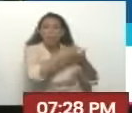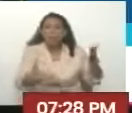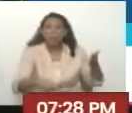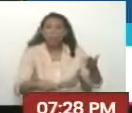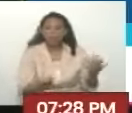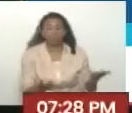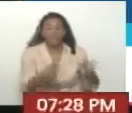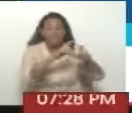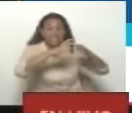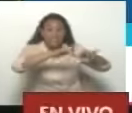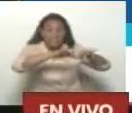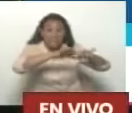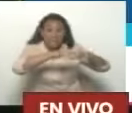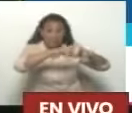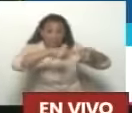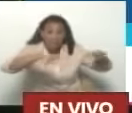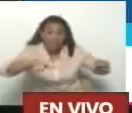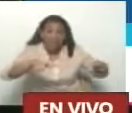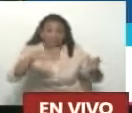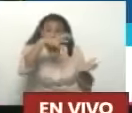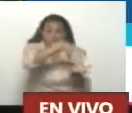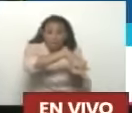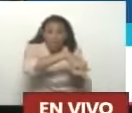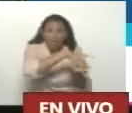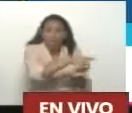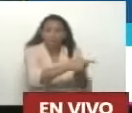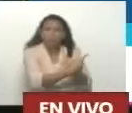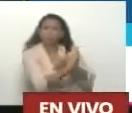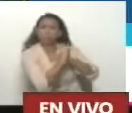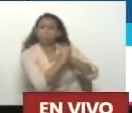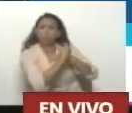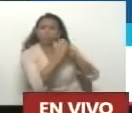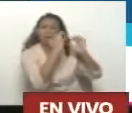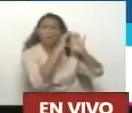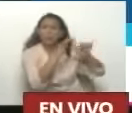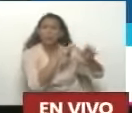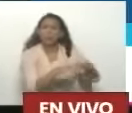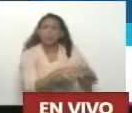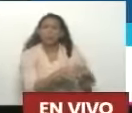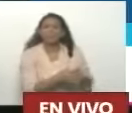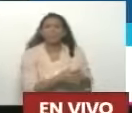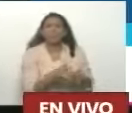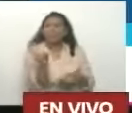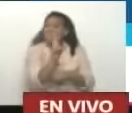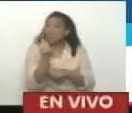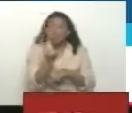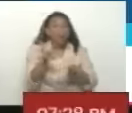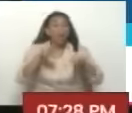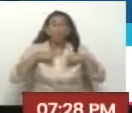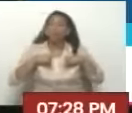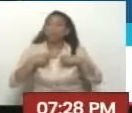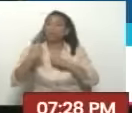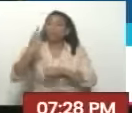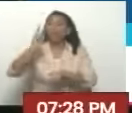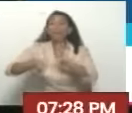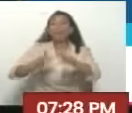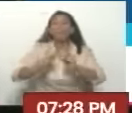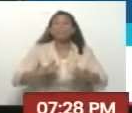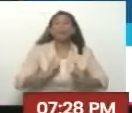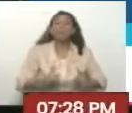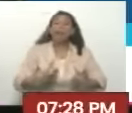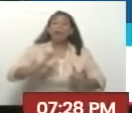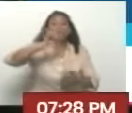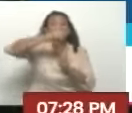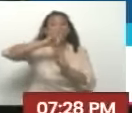Secretario de Estado Y dijo Si Venezuela no hace esto Esto y tal cosa Que